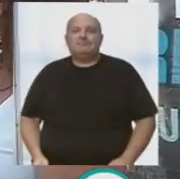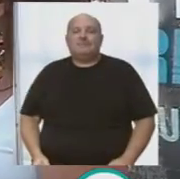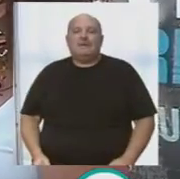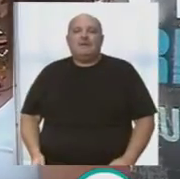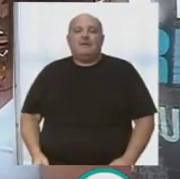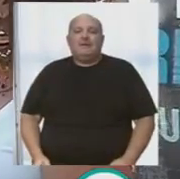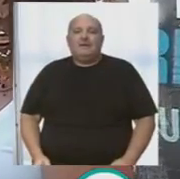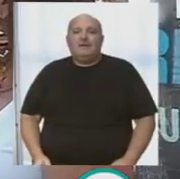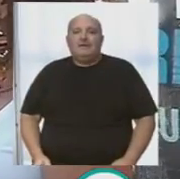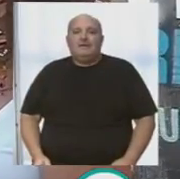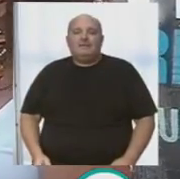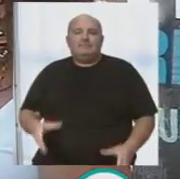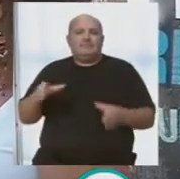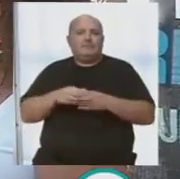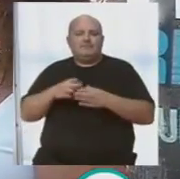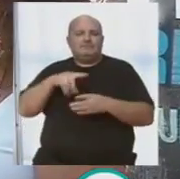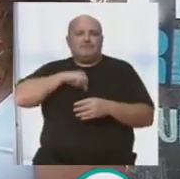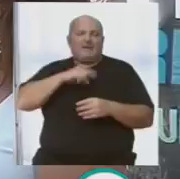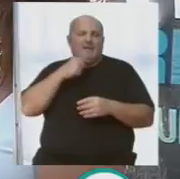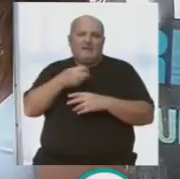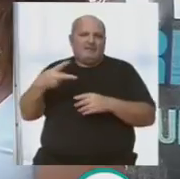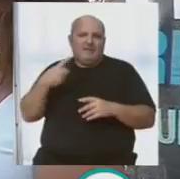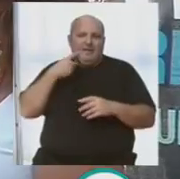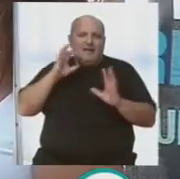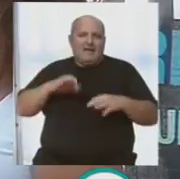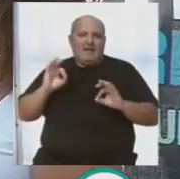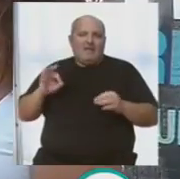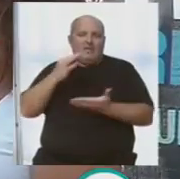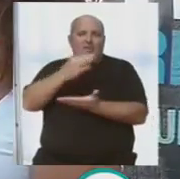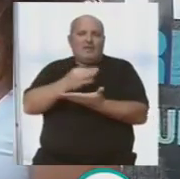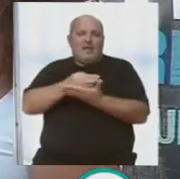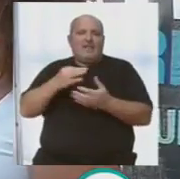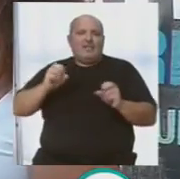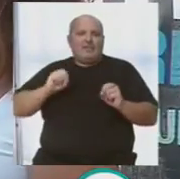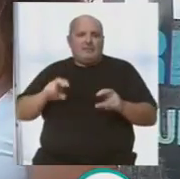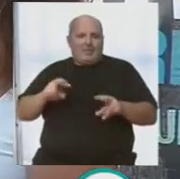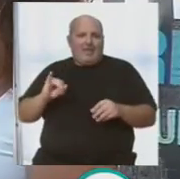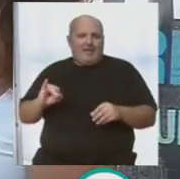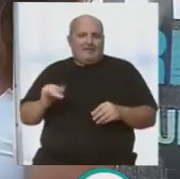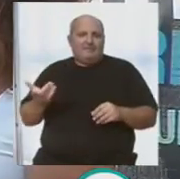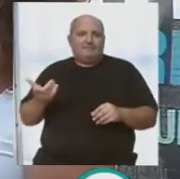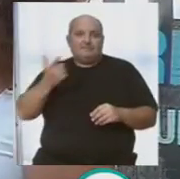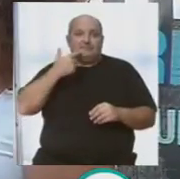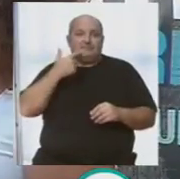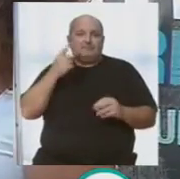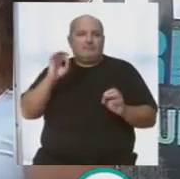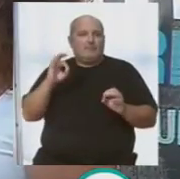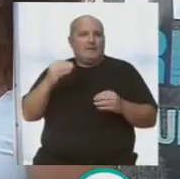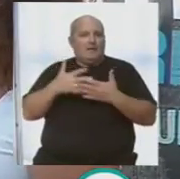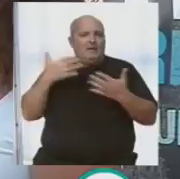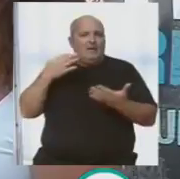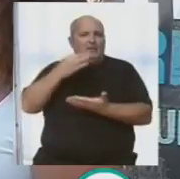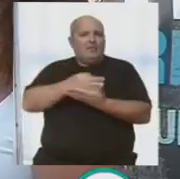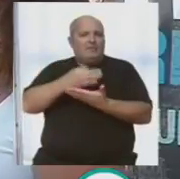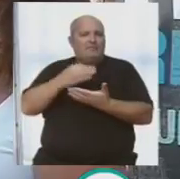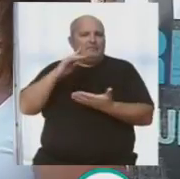en general las agrupaciones, en fin. Yo creo que Cádiz es una ciudad que está ahora de moda y yo creo que es la ciudad,